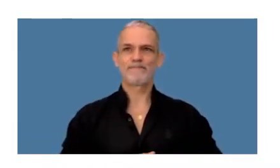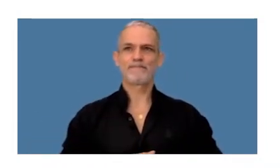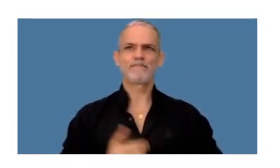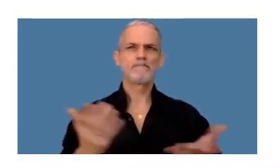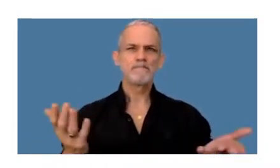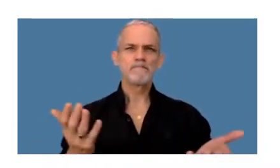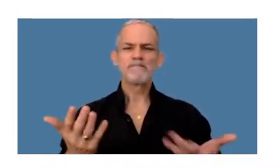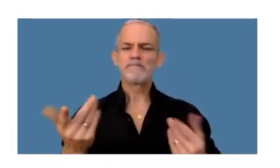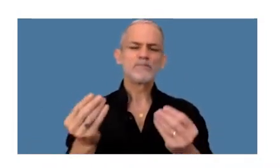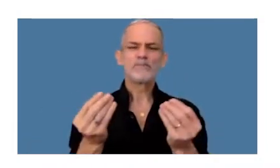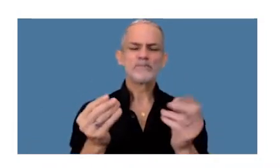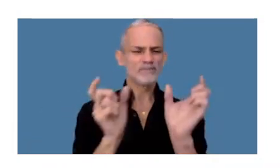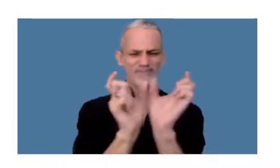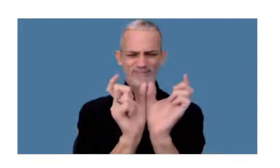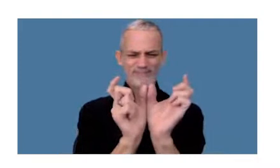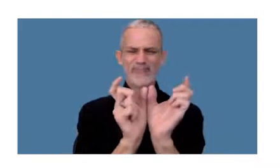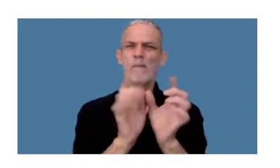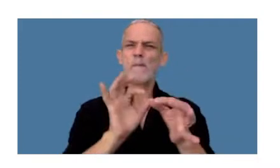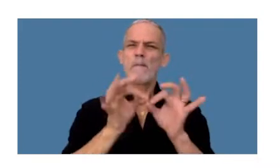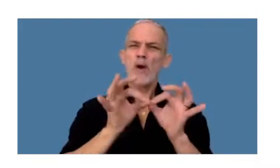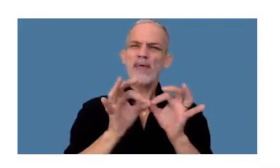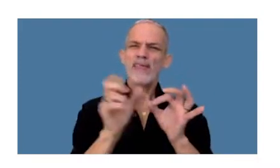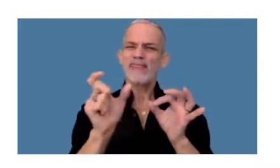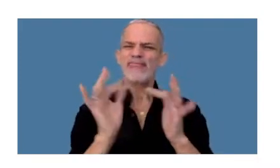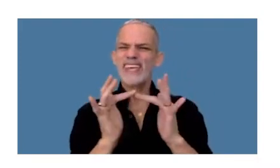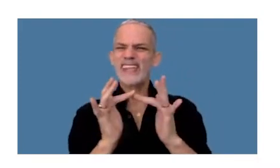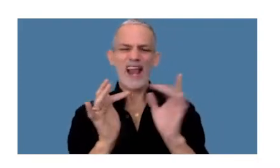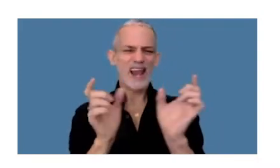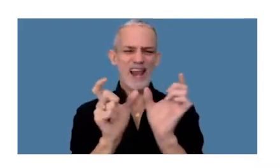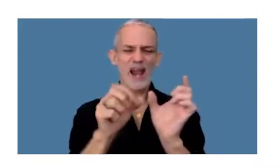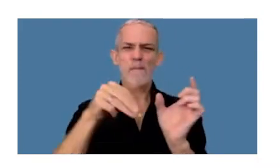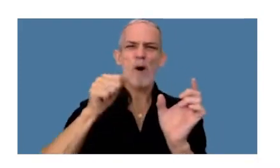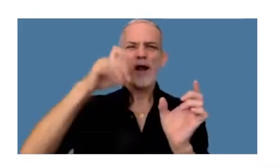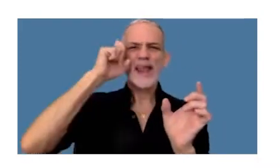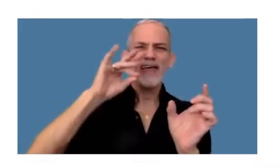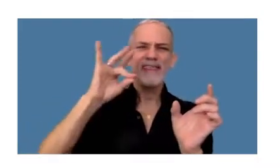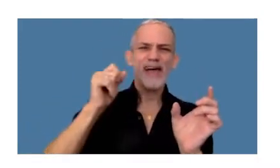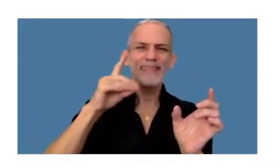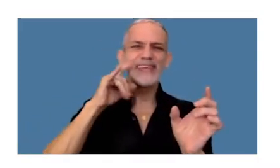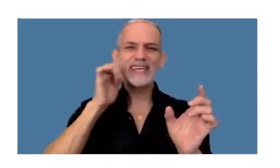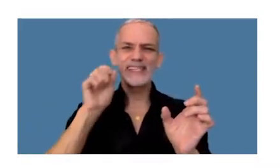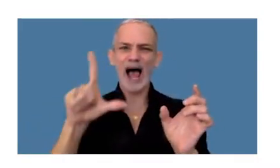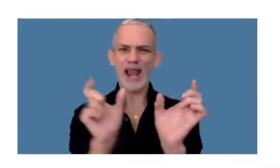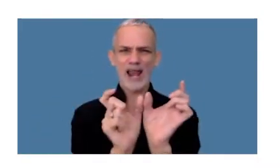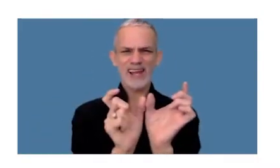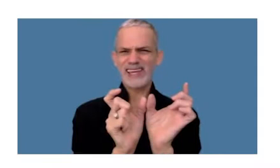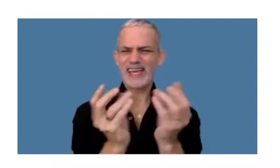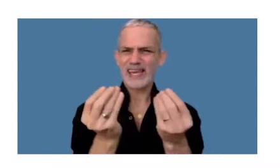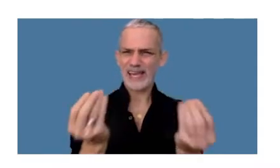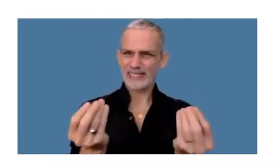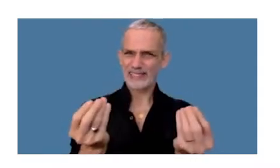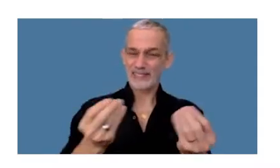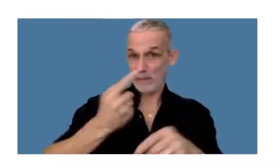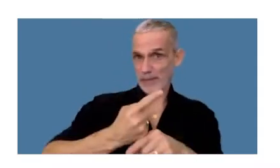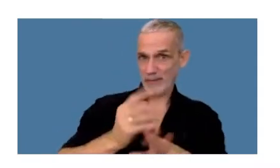Esto nos nos nos enfrenta a dos inconvenientes que debemos esbozar en esta materia